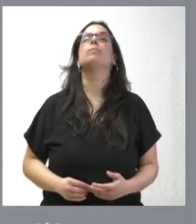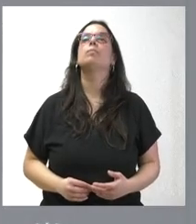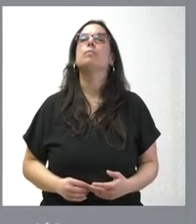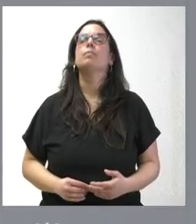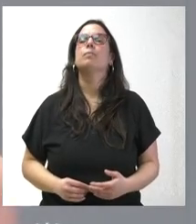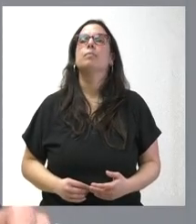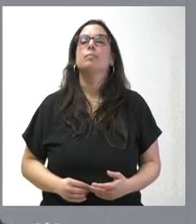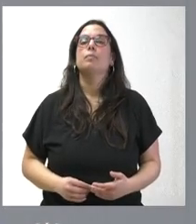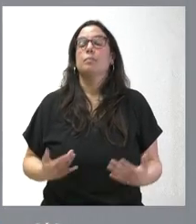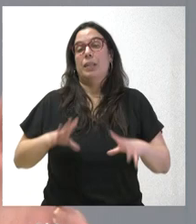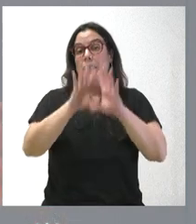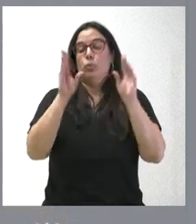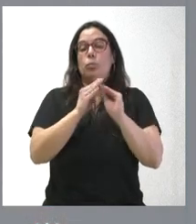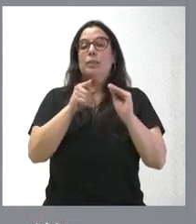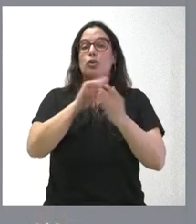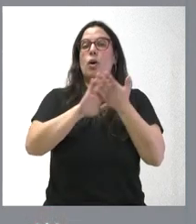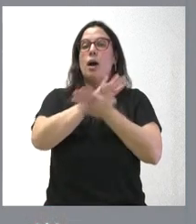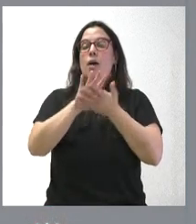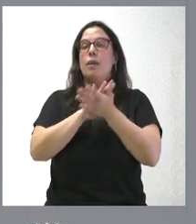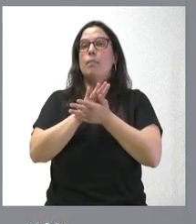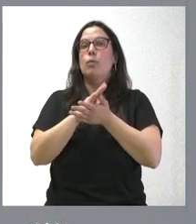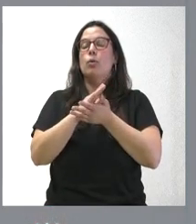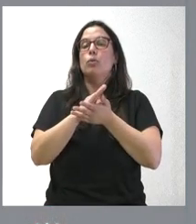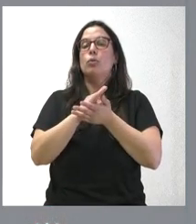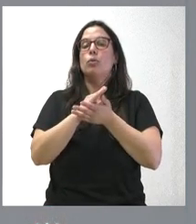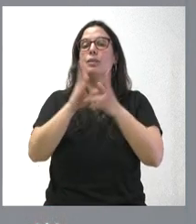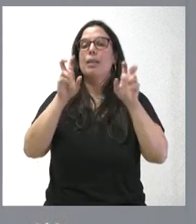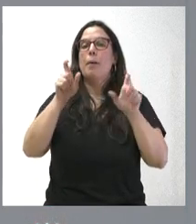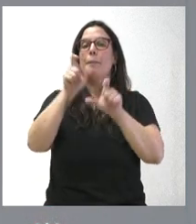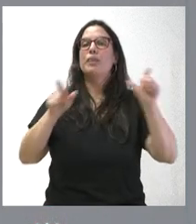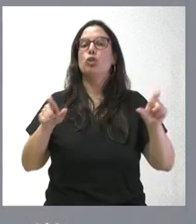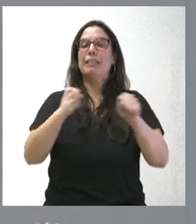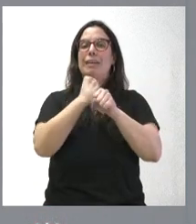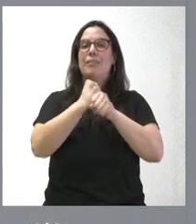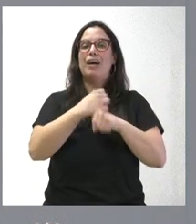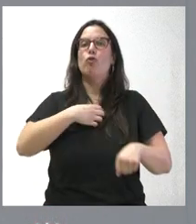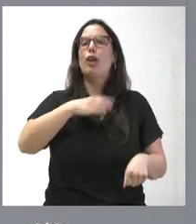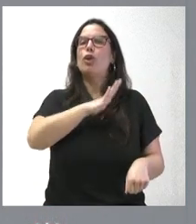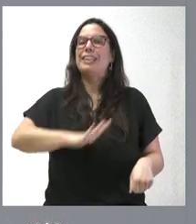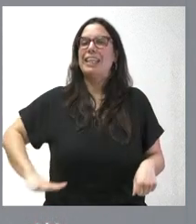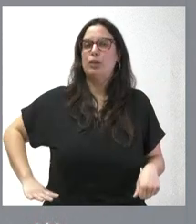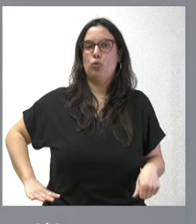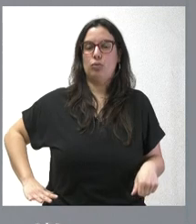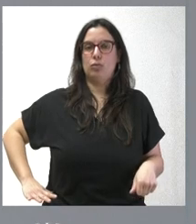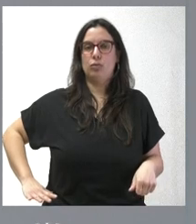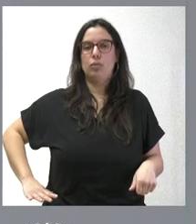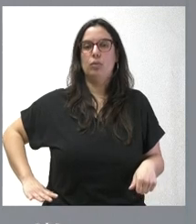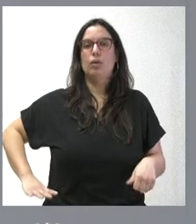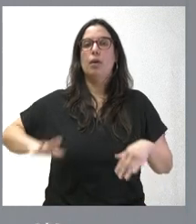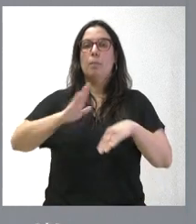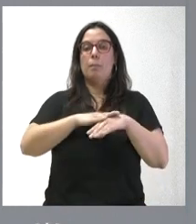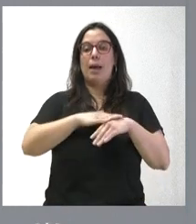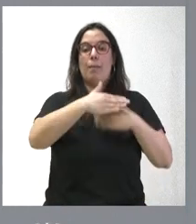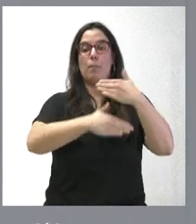Por el resumen, estamos hablando en su pregunta del personal interino que accedería a este proceso de